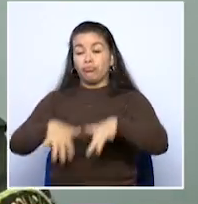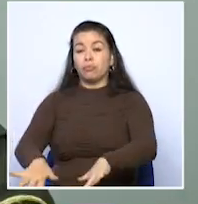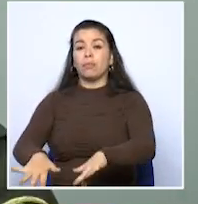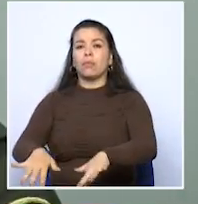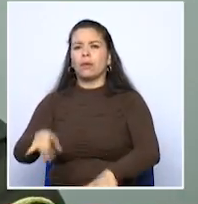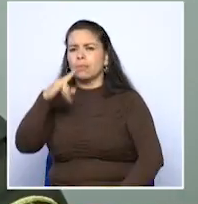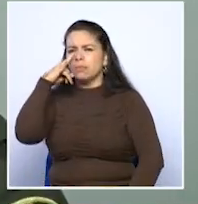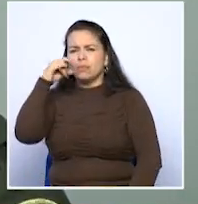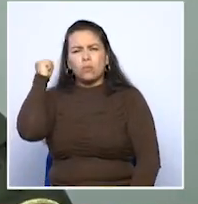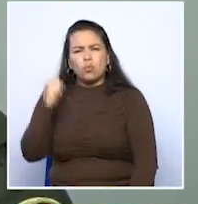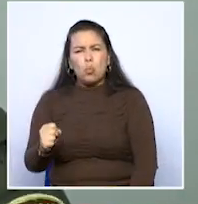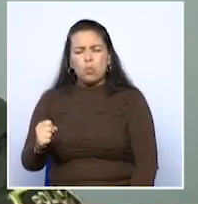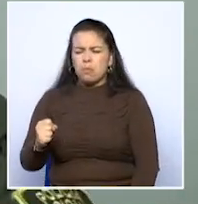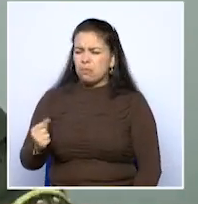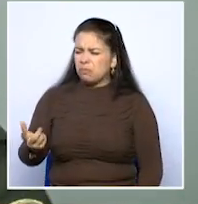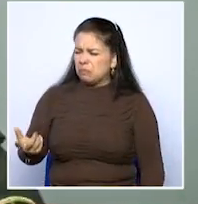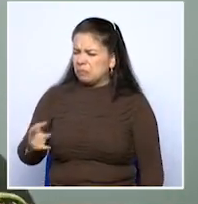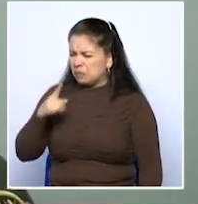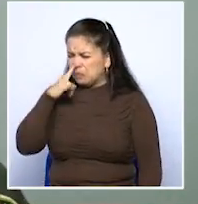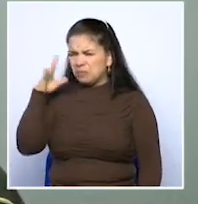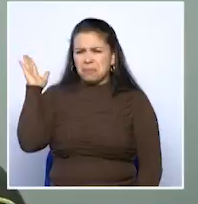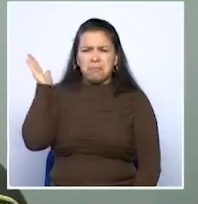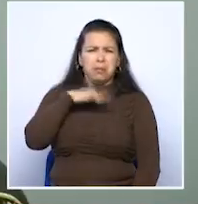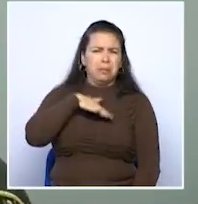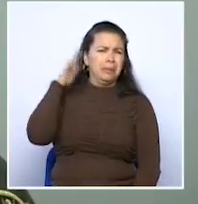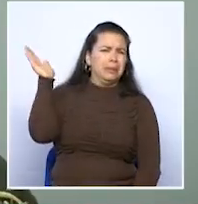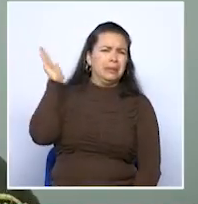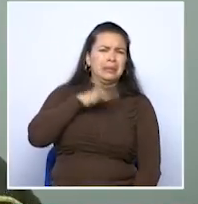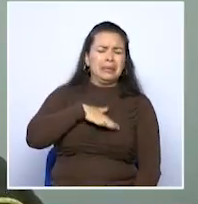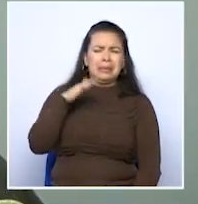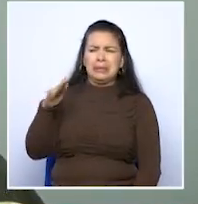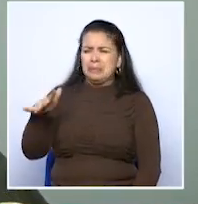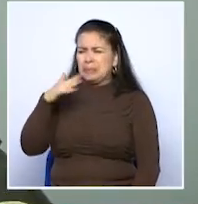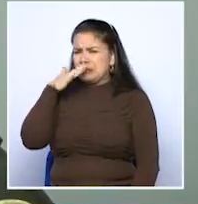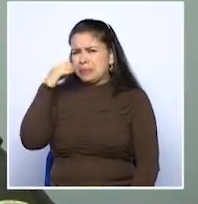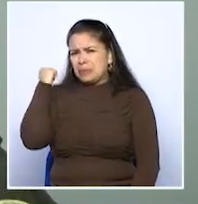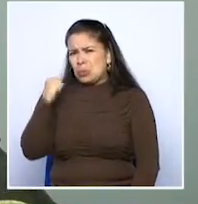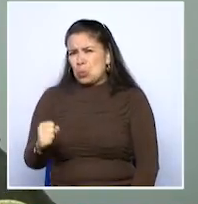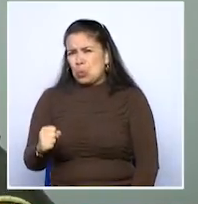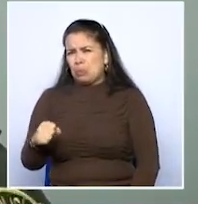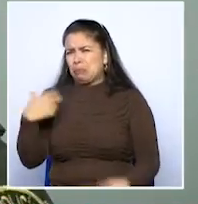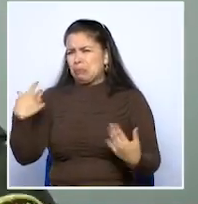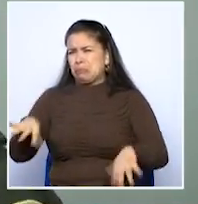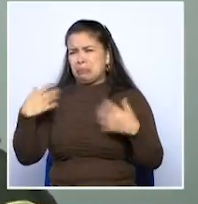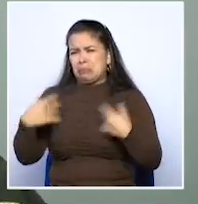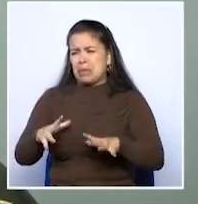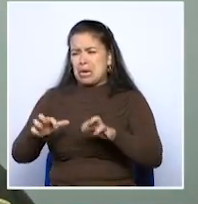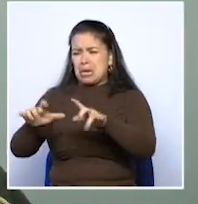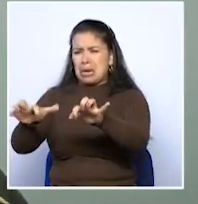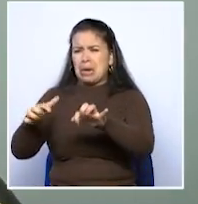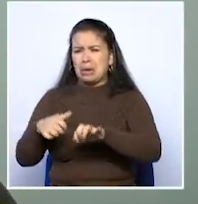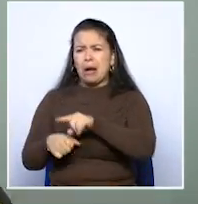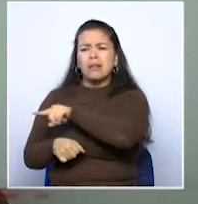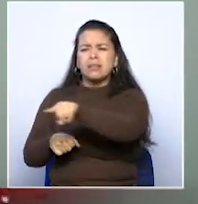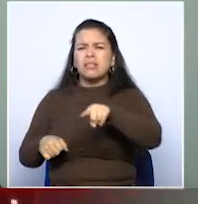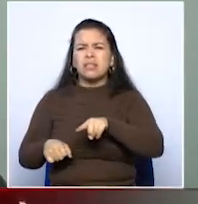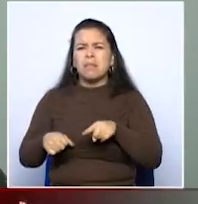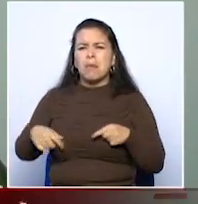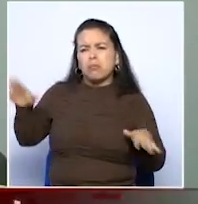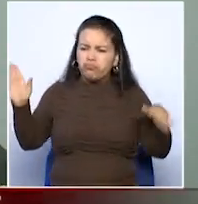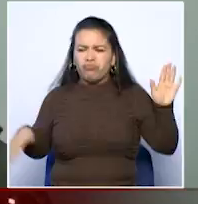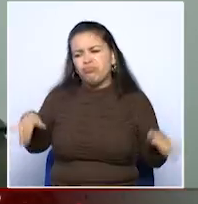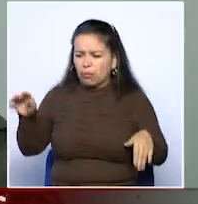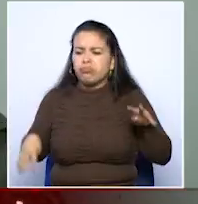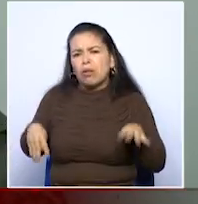sentía un olor fuerte, un olor de descomposición o la misma presencia de aves de carroña.